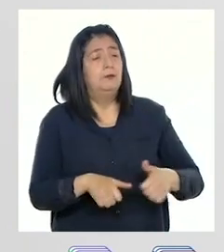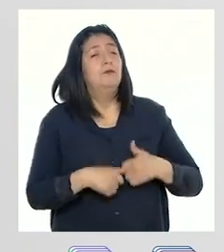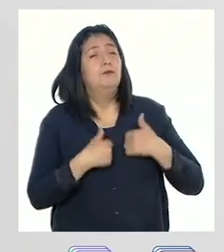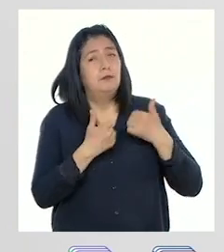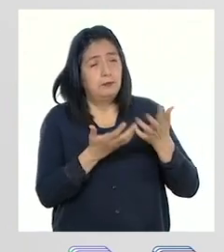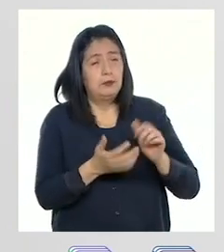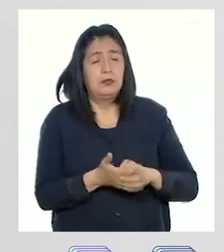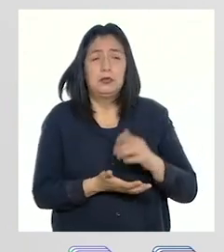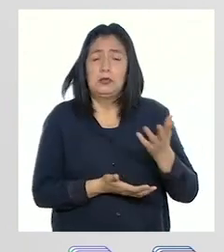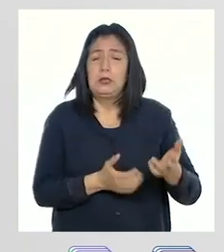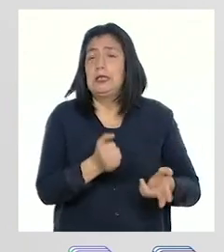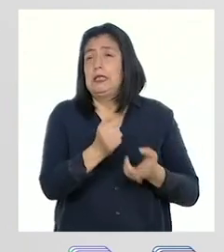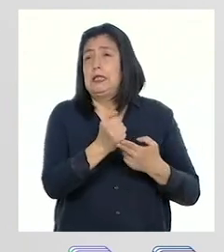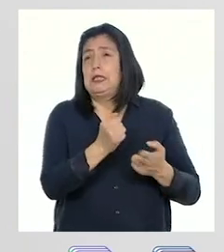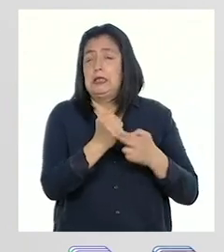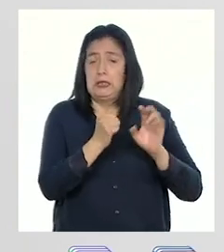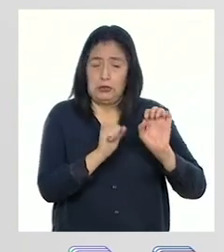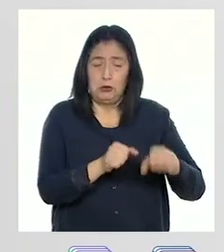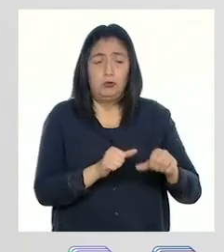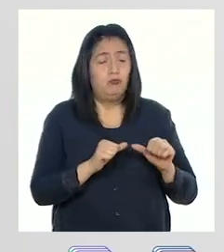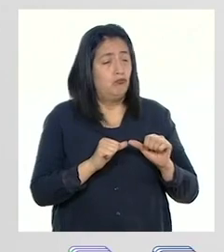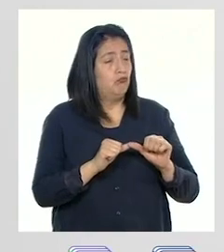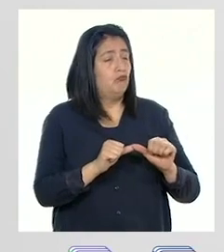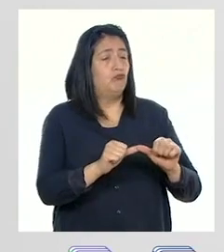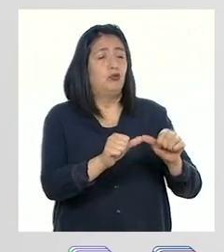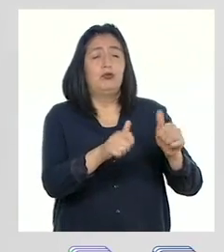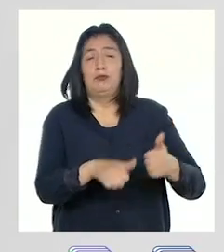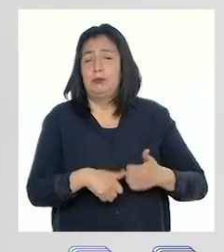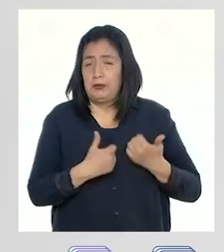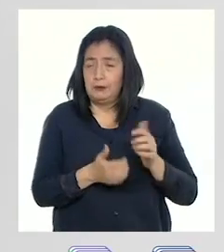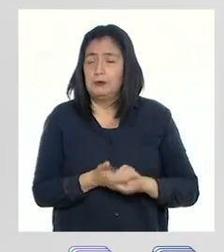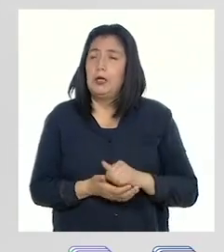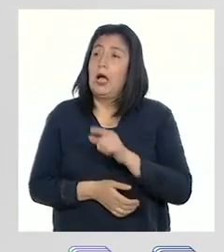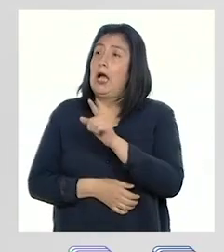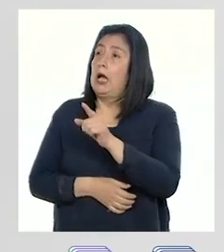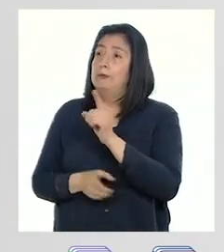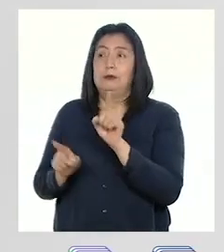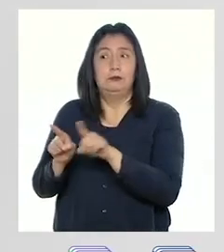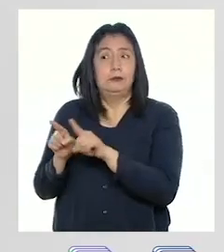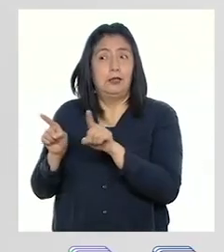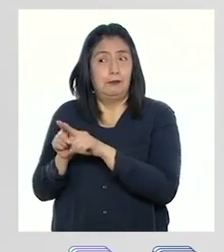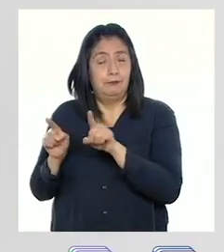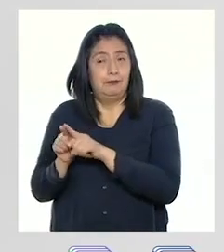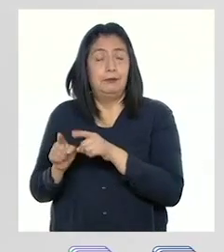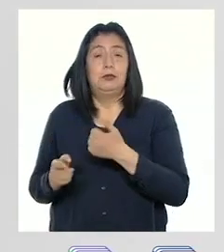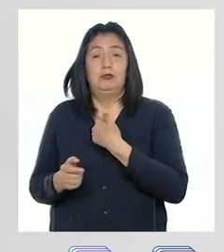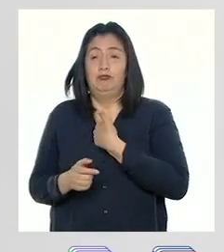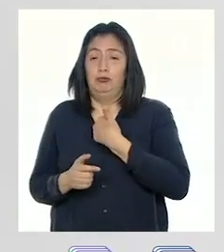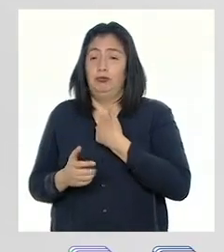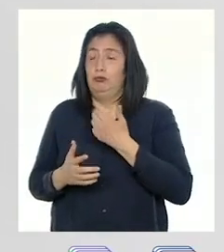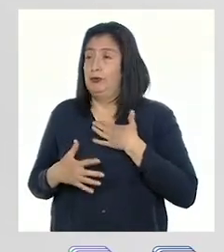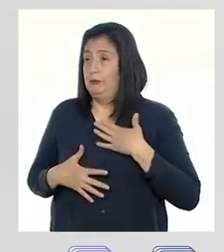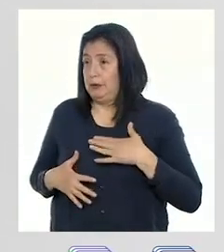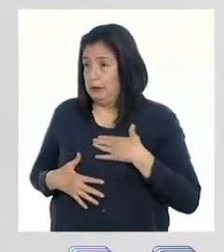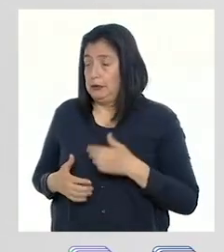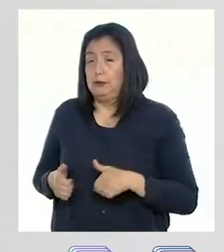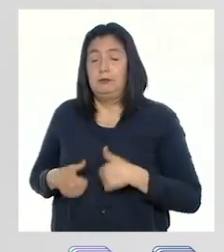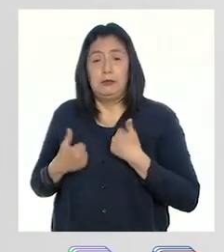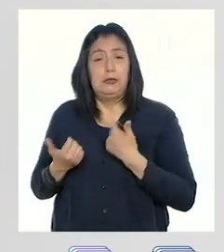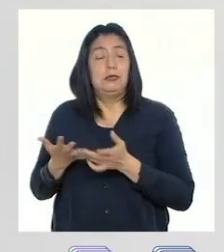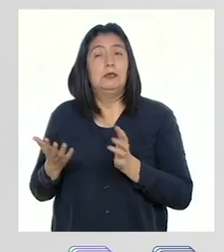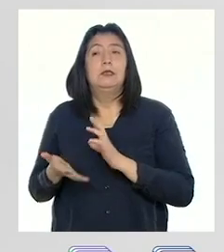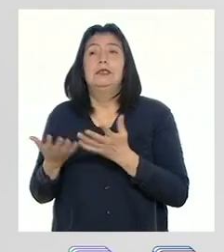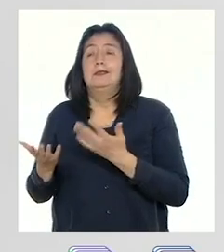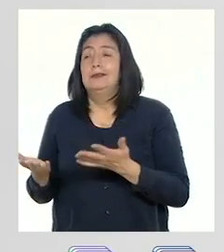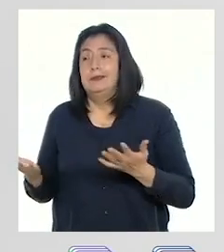vivir y asegurar su supervivencia. Pero además, nuestra propia forma de vida depende en gran manera